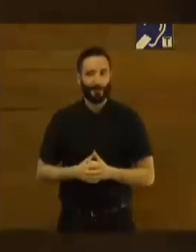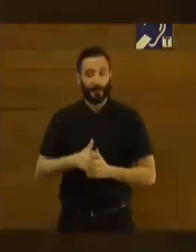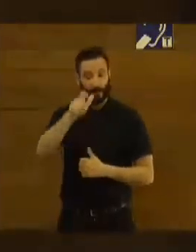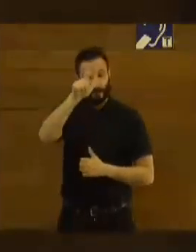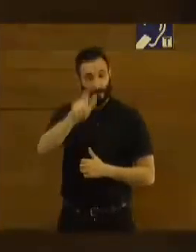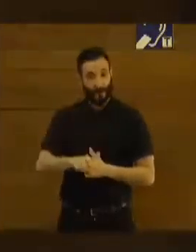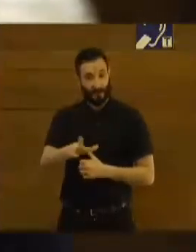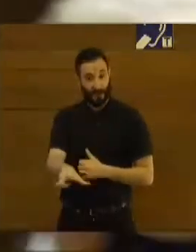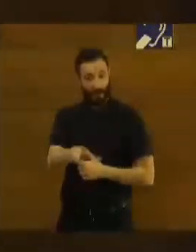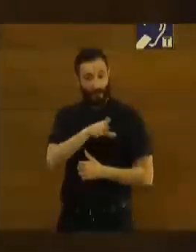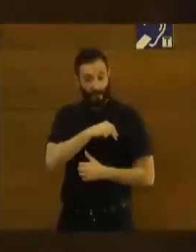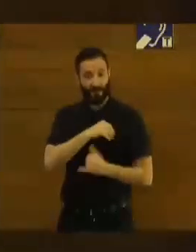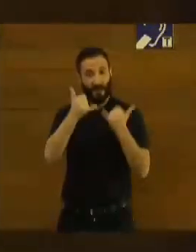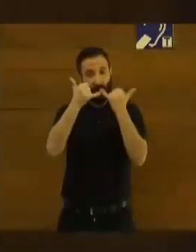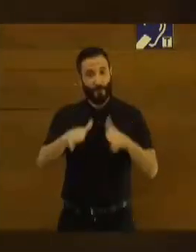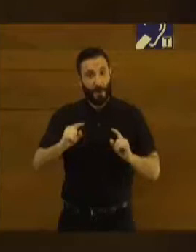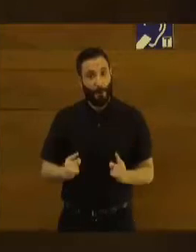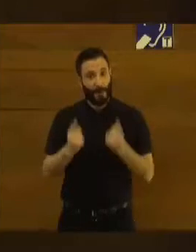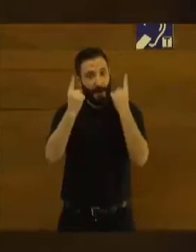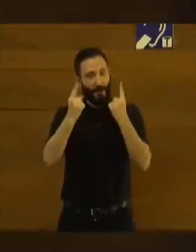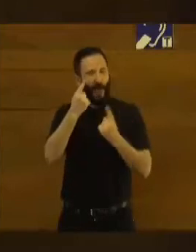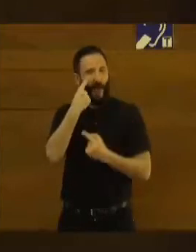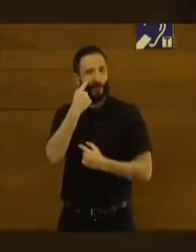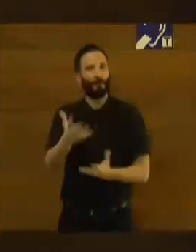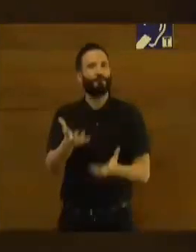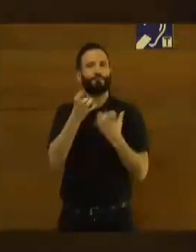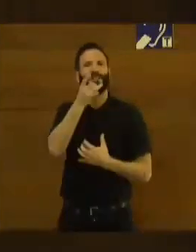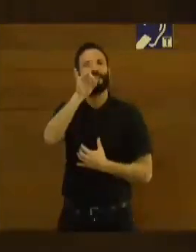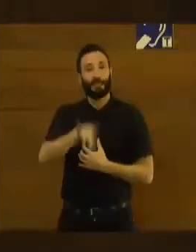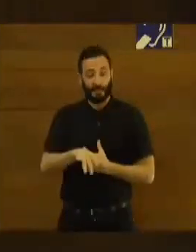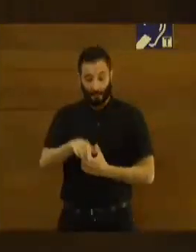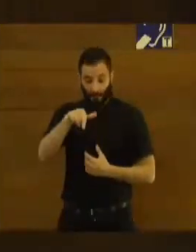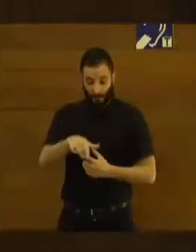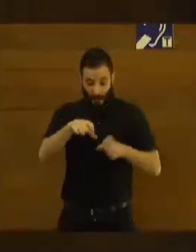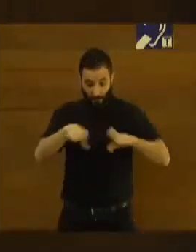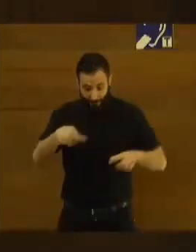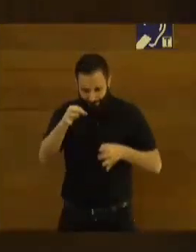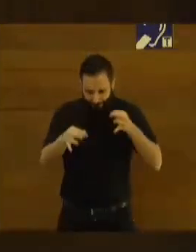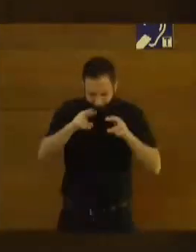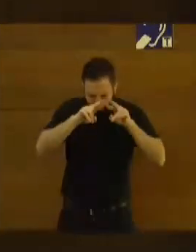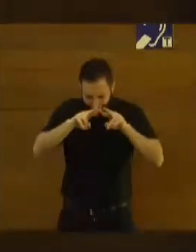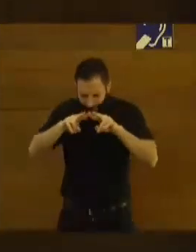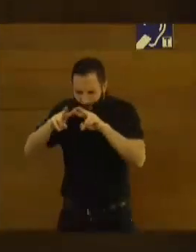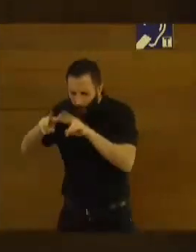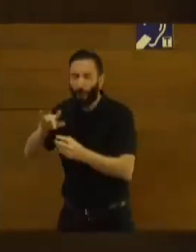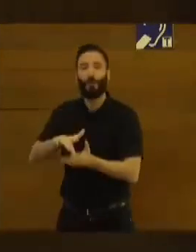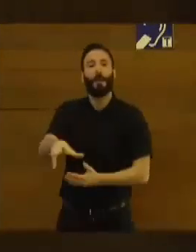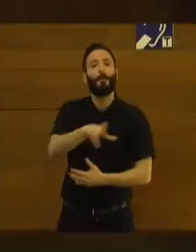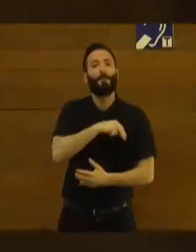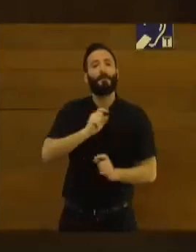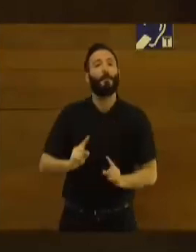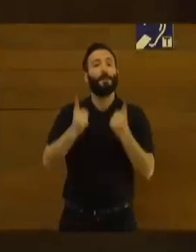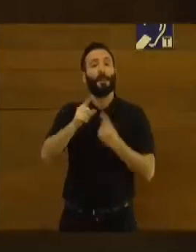ganador de esta primera edición de los premios y en esta ocasión el jurado ha decidido otorgar el primer premio a